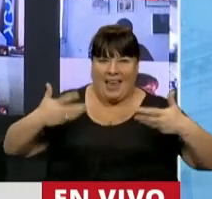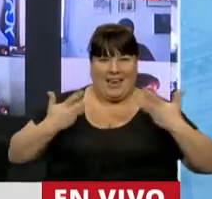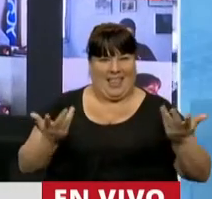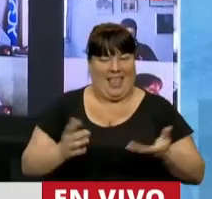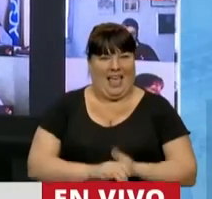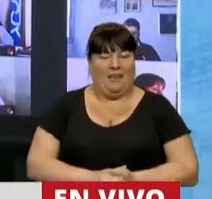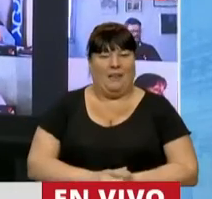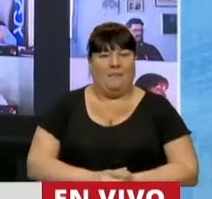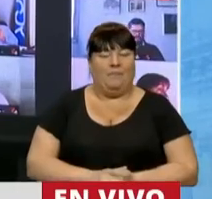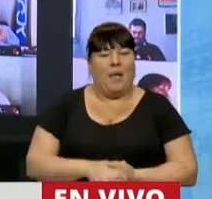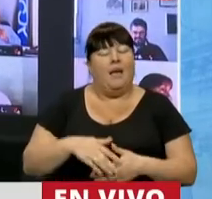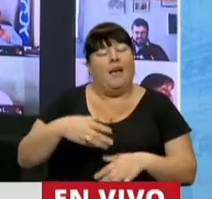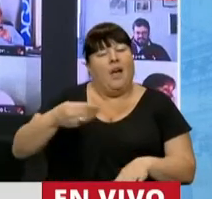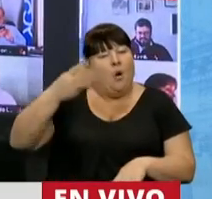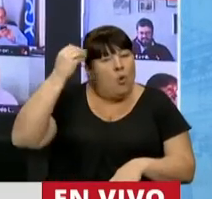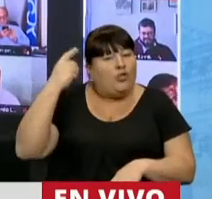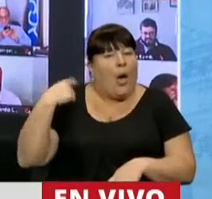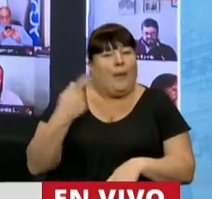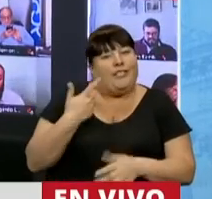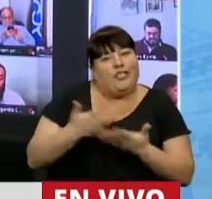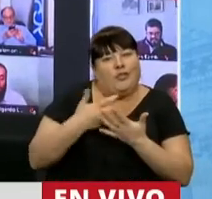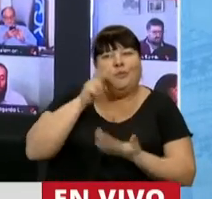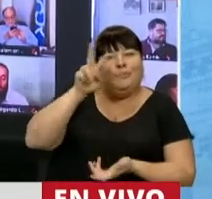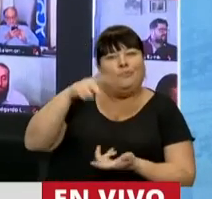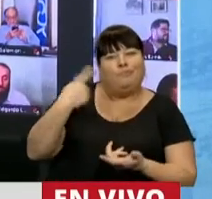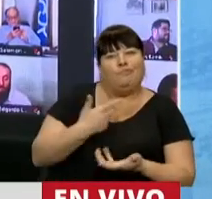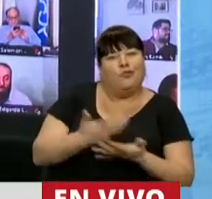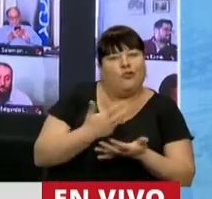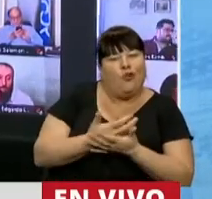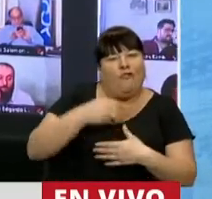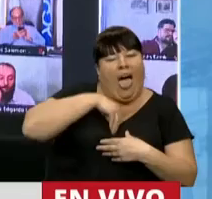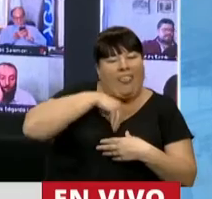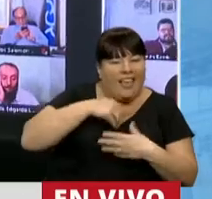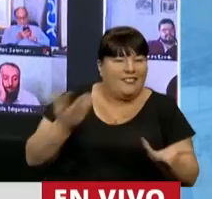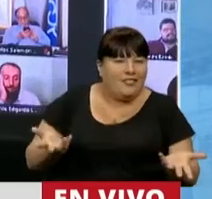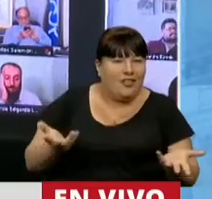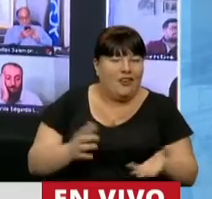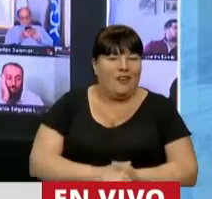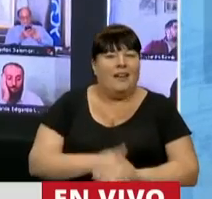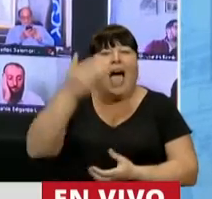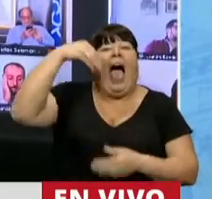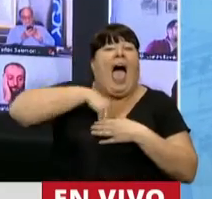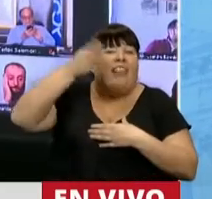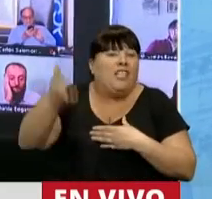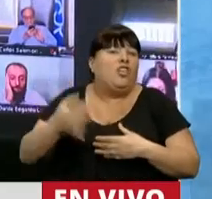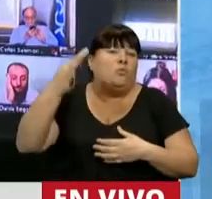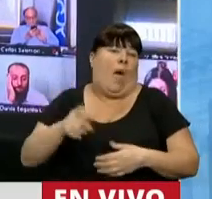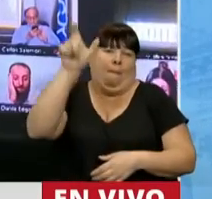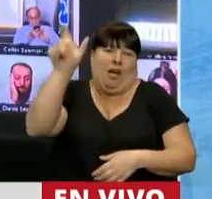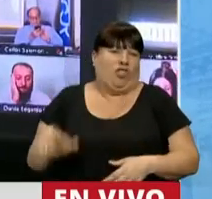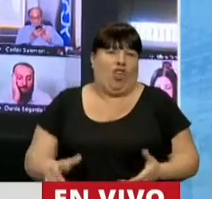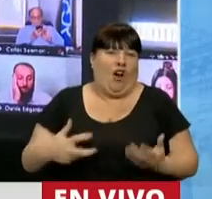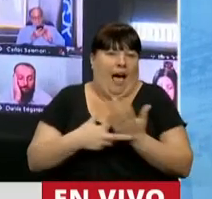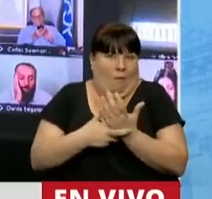y muchas veces sufrir por lo que a le pasaba. En el fondo, repito, era un hombre de carne y hueso